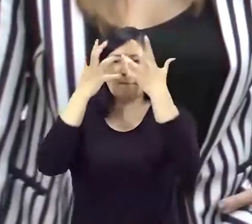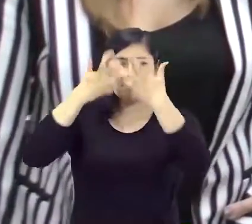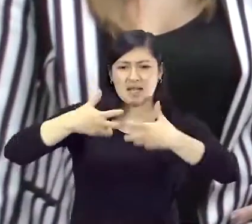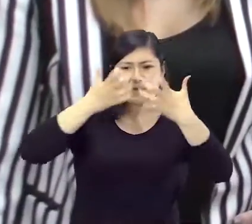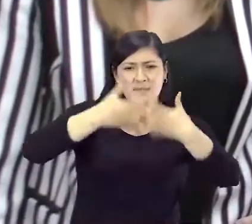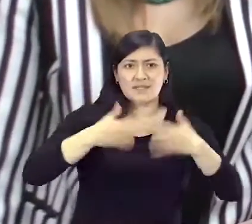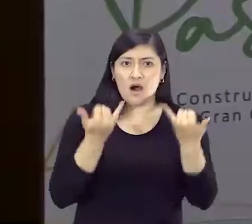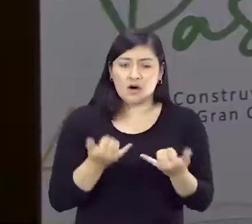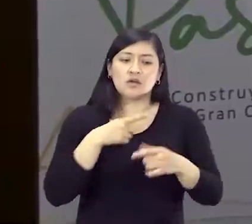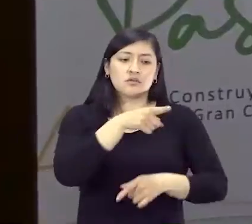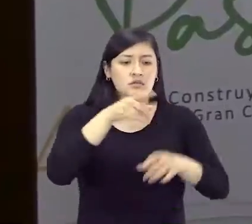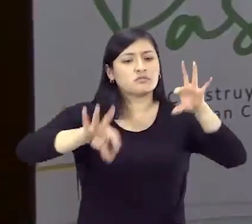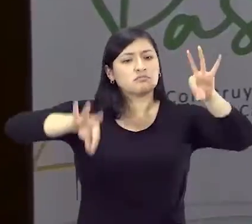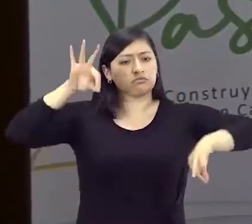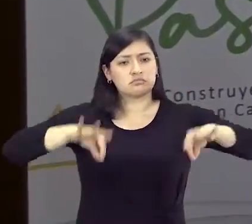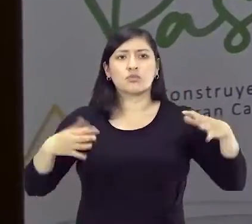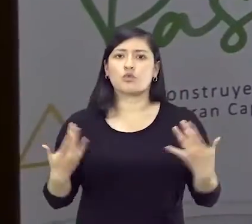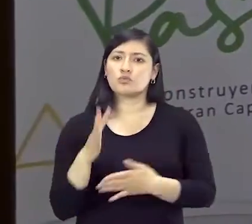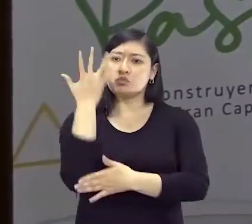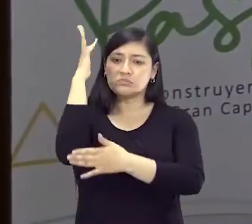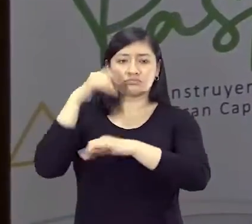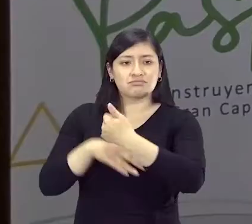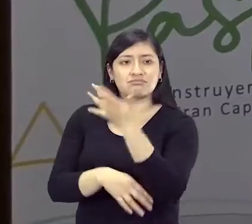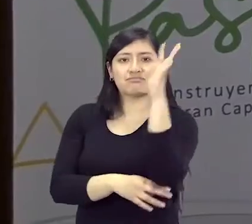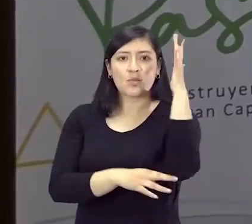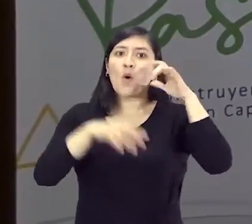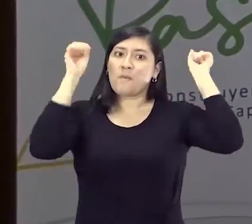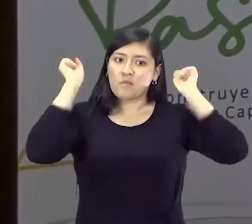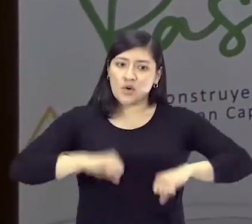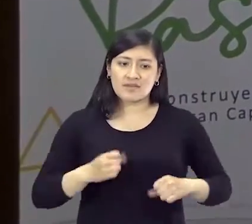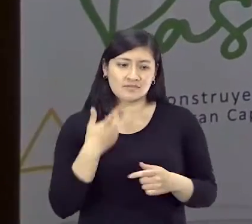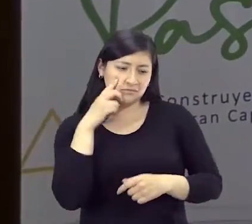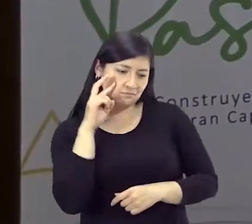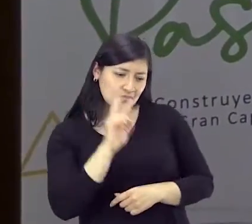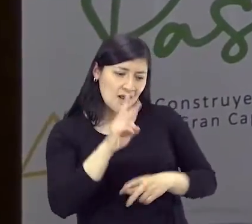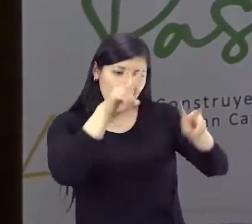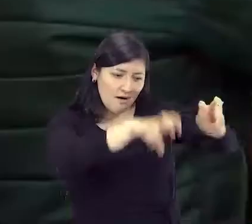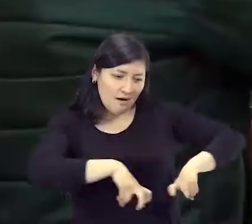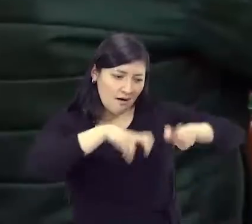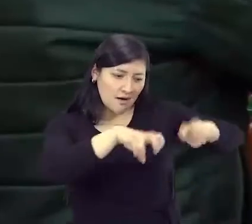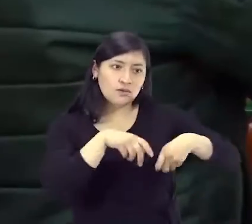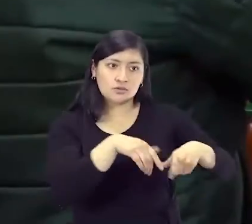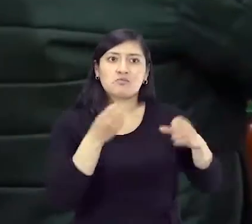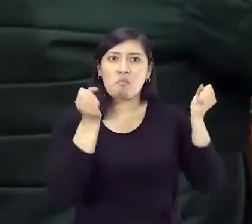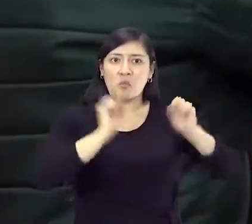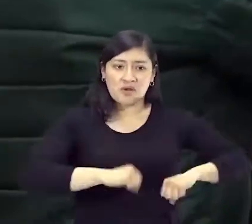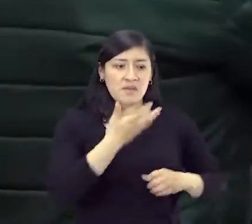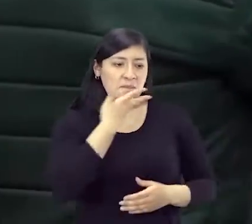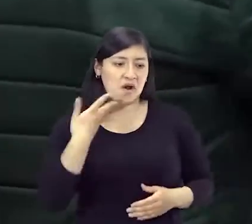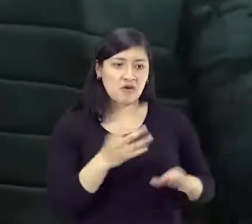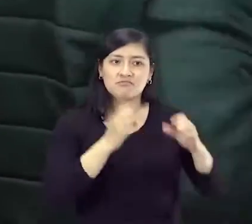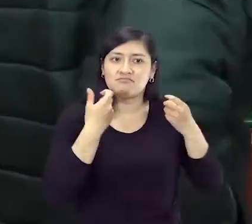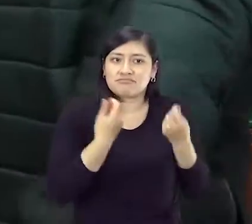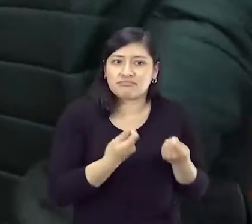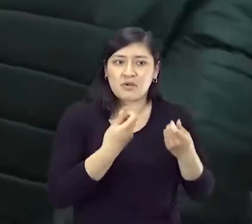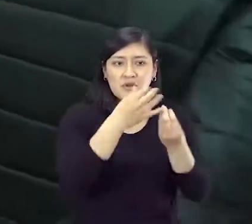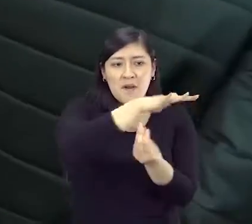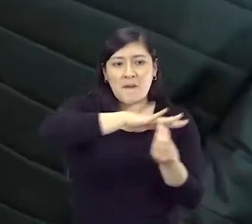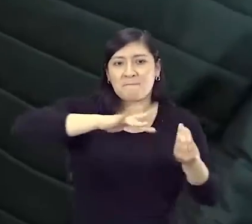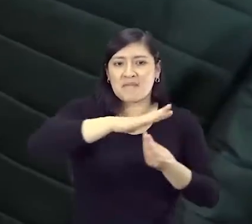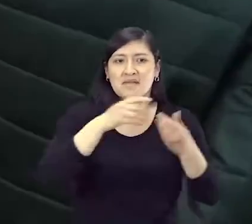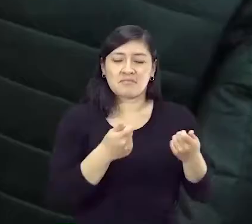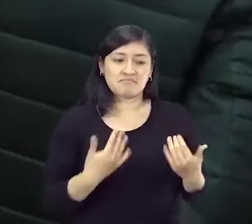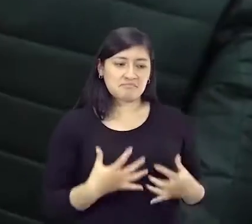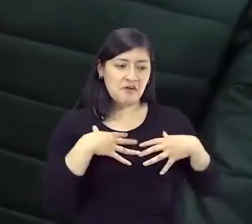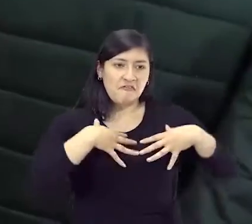emprendedor es la semilla, sus emprendimientos son la semilla y el ecosistema es la tierra. Entre más rica y mucho más abonada tengamos la tierra, pues